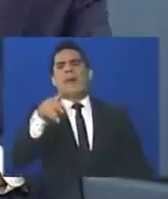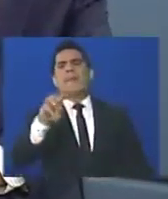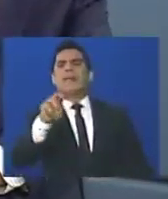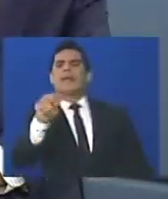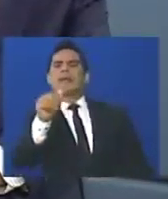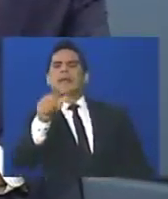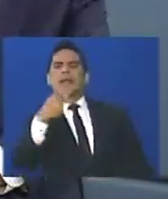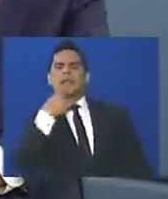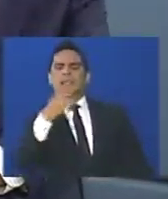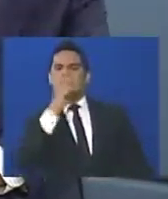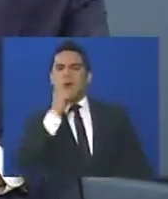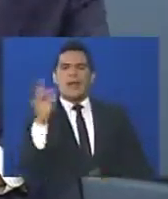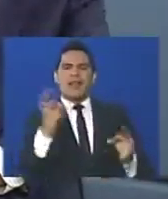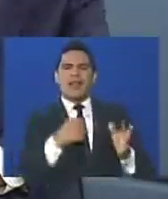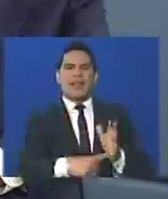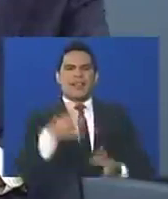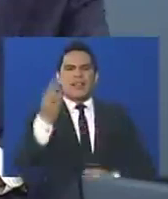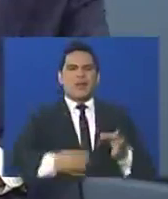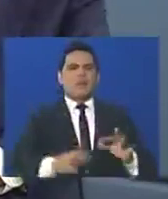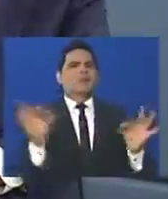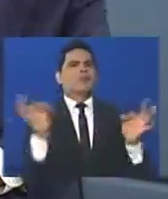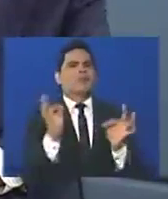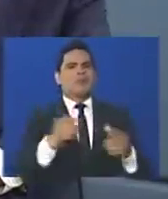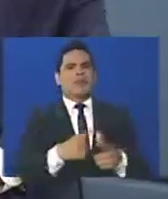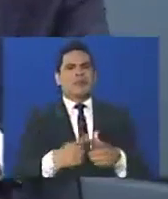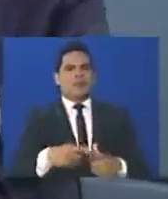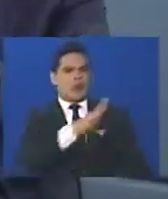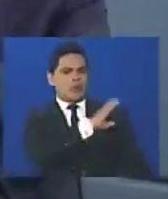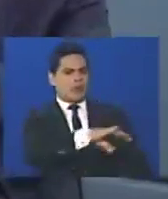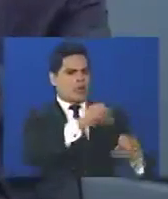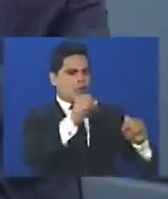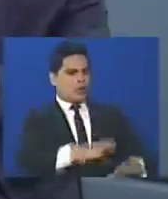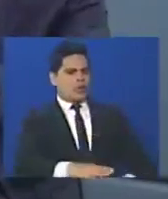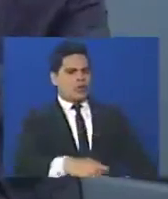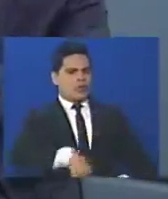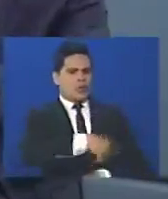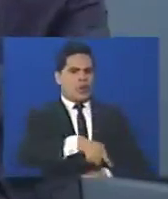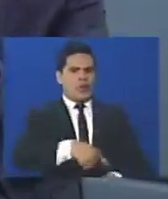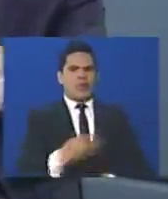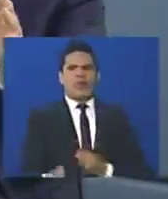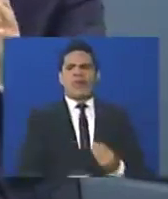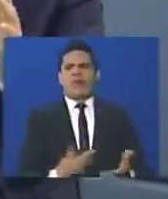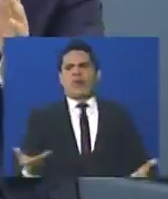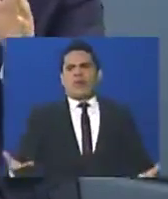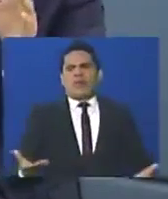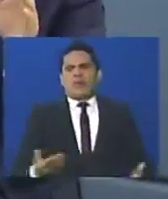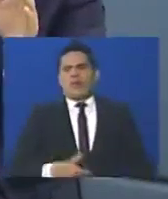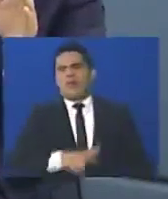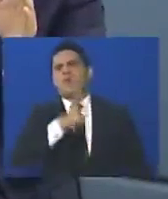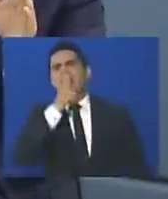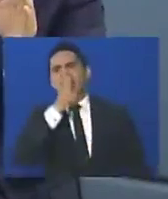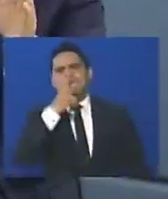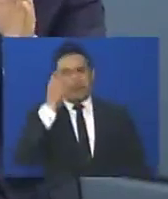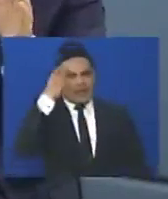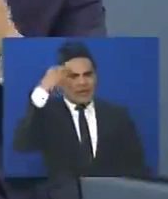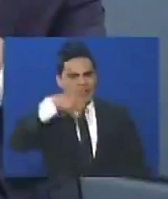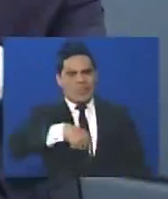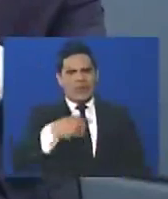ellos sin, aquí no ha habido ni juicio, ni nada, y le quitaron a un agente superhíodo, esta es una de las cosas más,